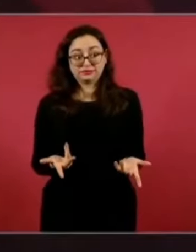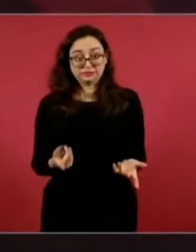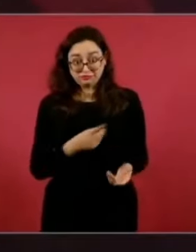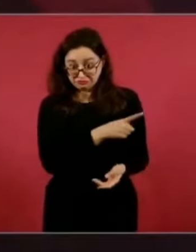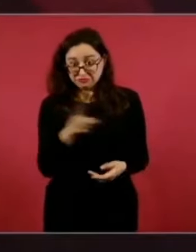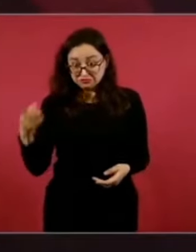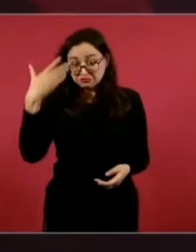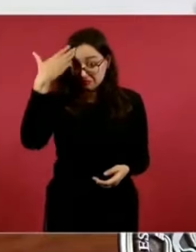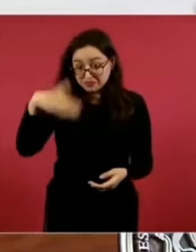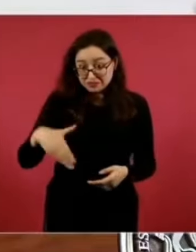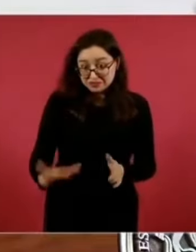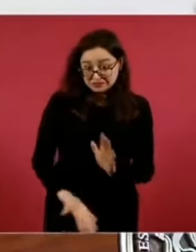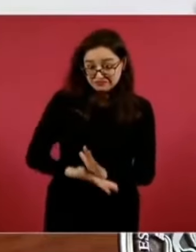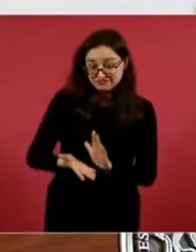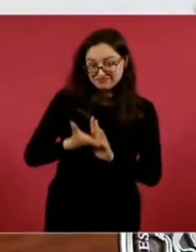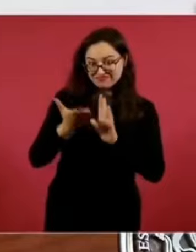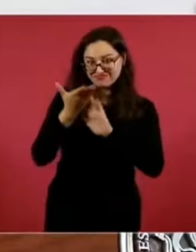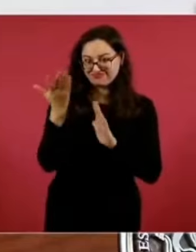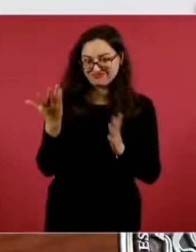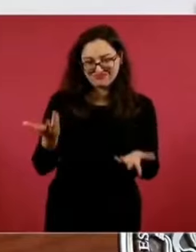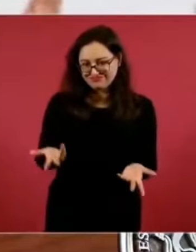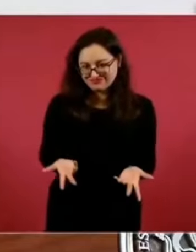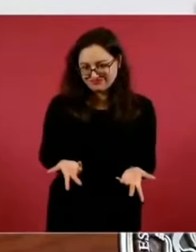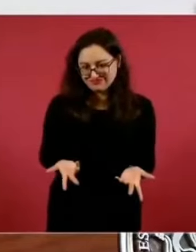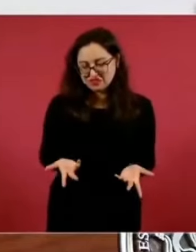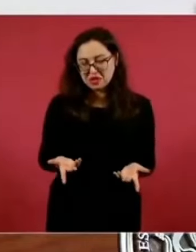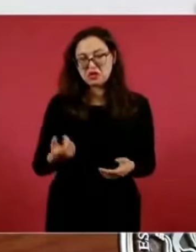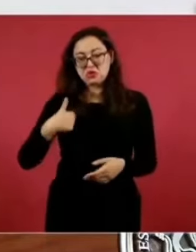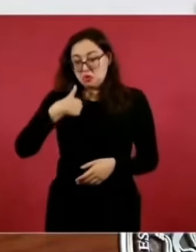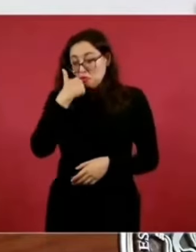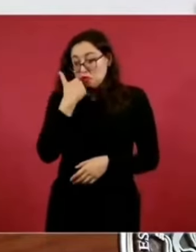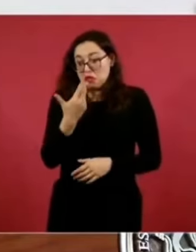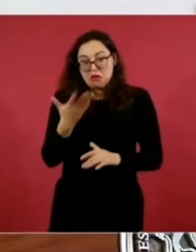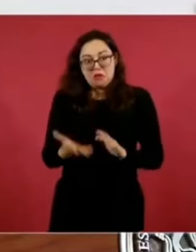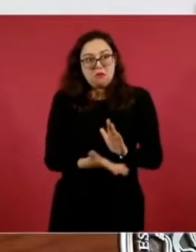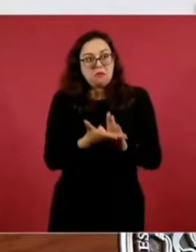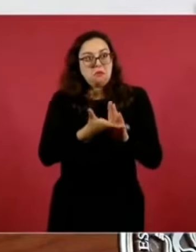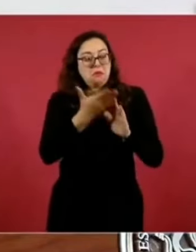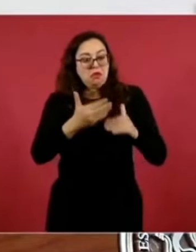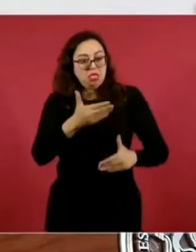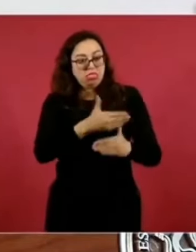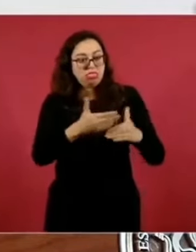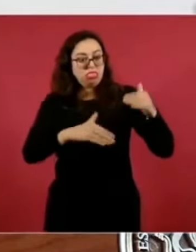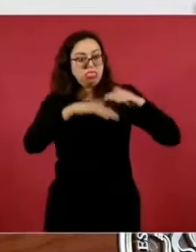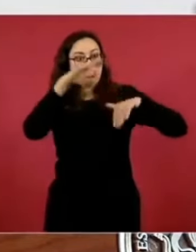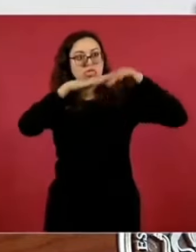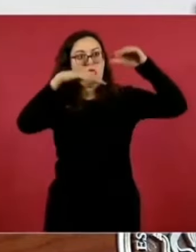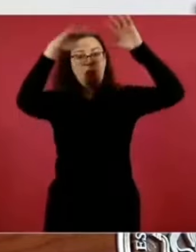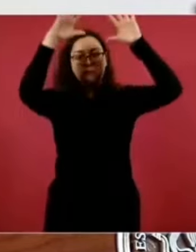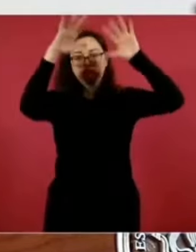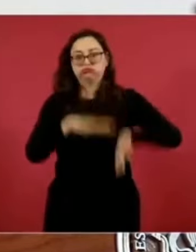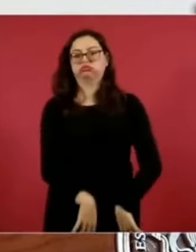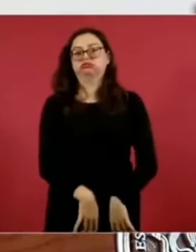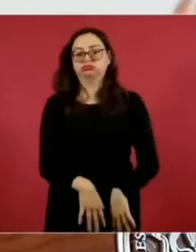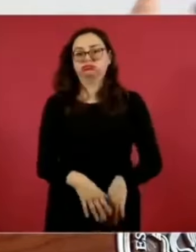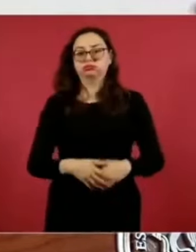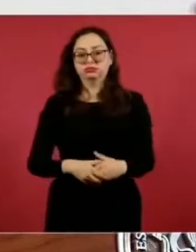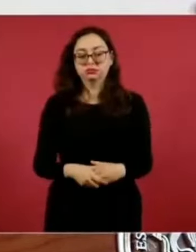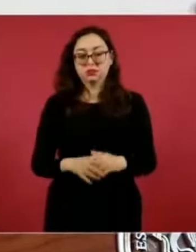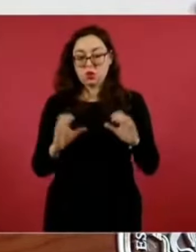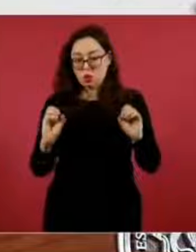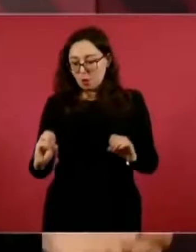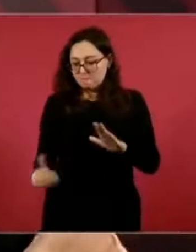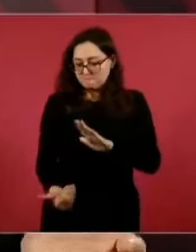se nos cae por hacer esto. O una